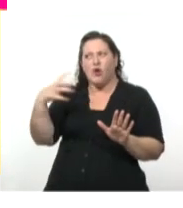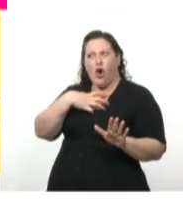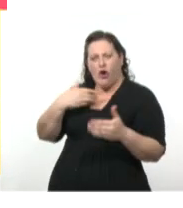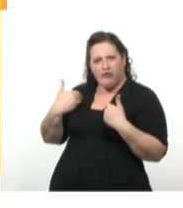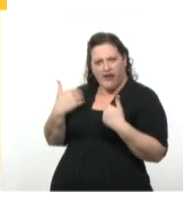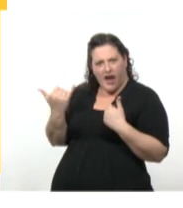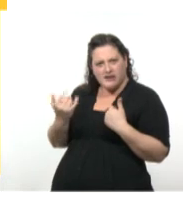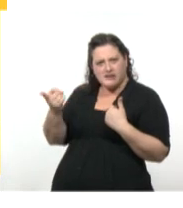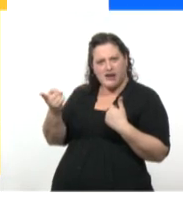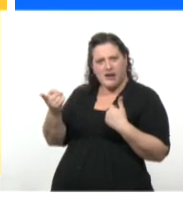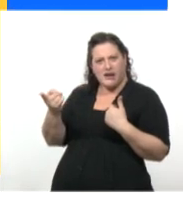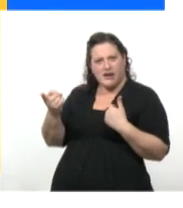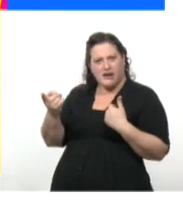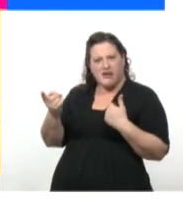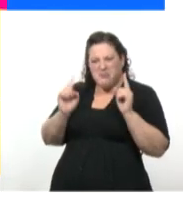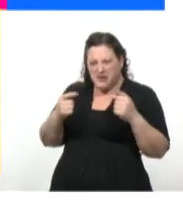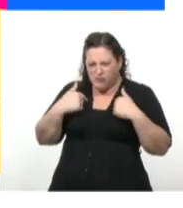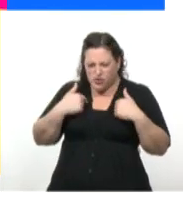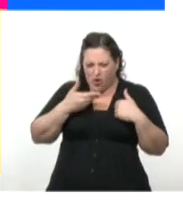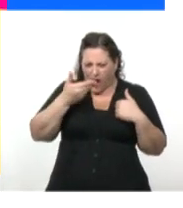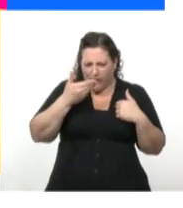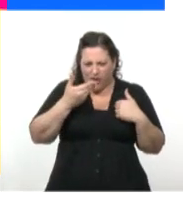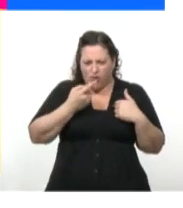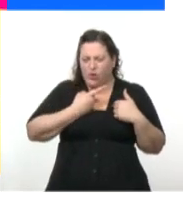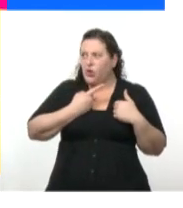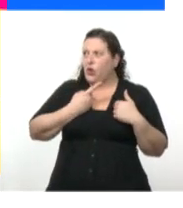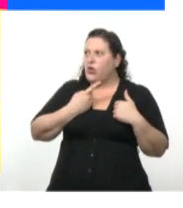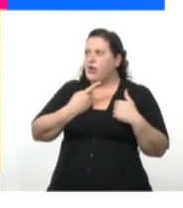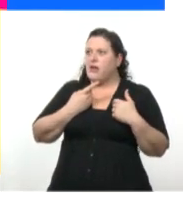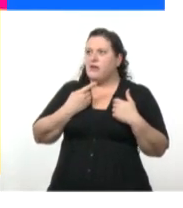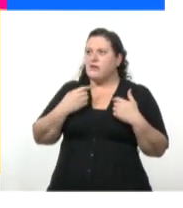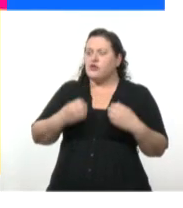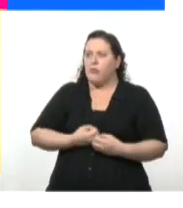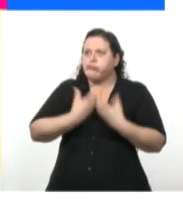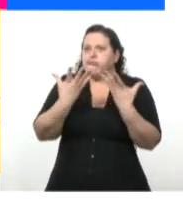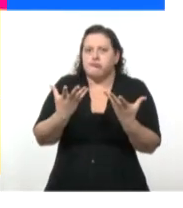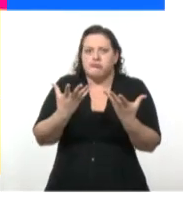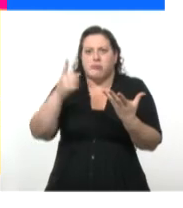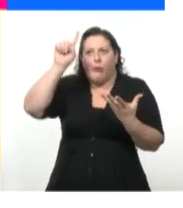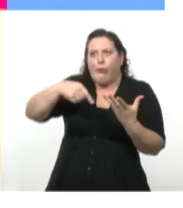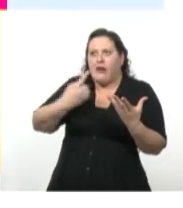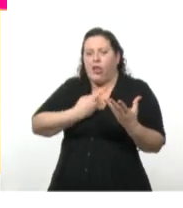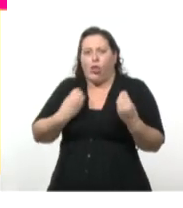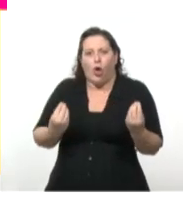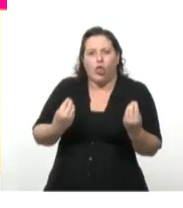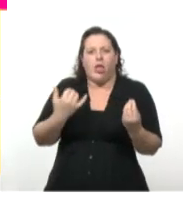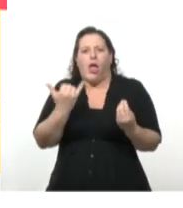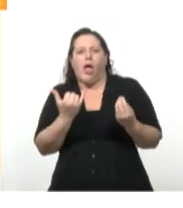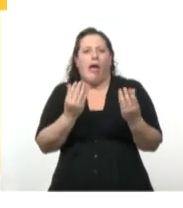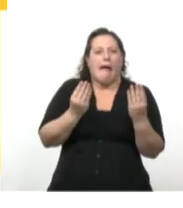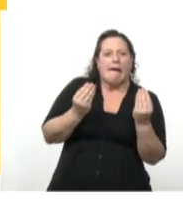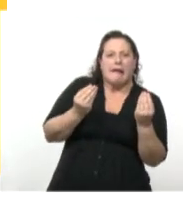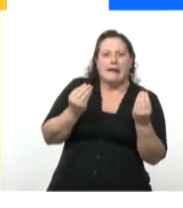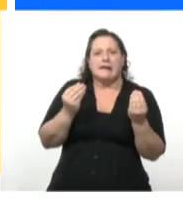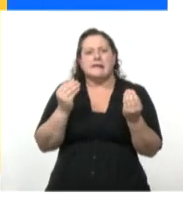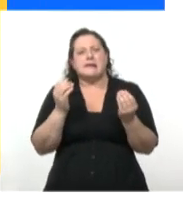¿Soy yo mismo el que está hablando? ¿De dónde me viene lo que estoy diciendo? Piedad y temor tras la sonrisa. Para